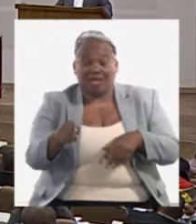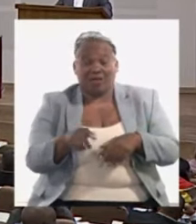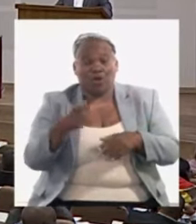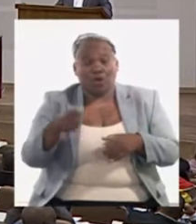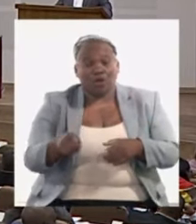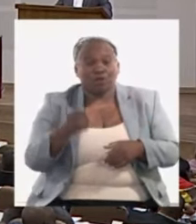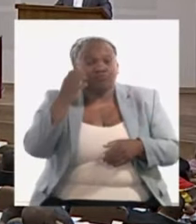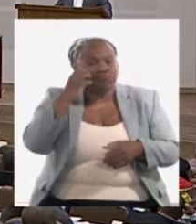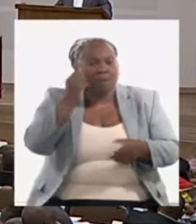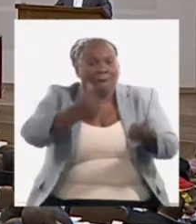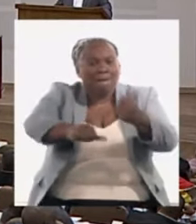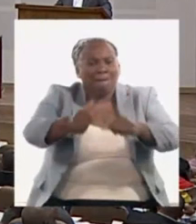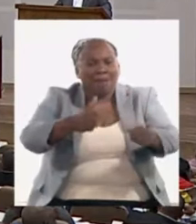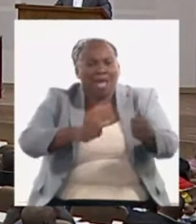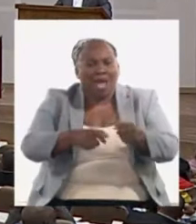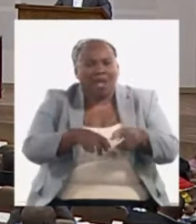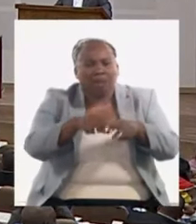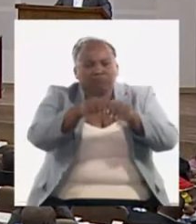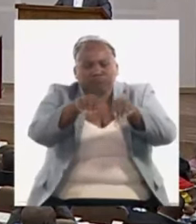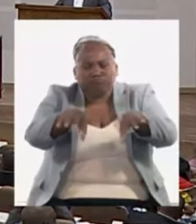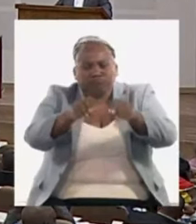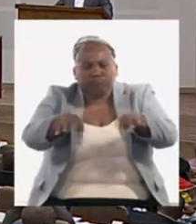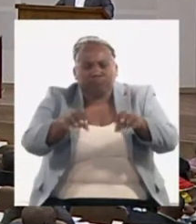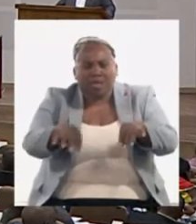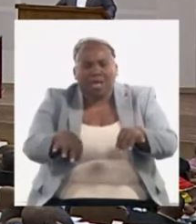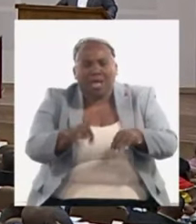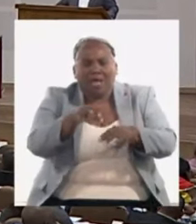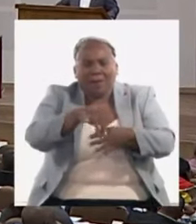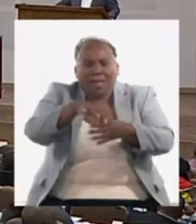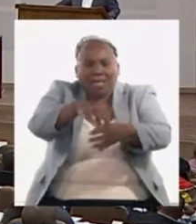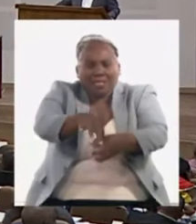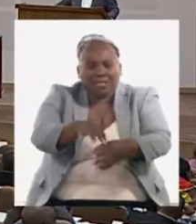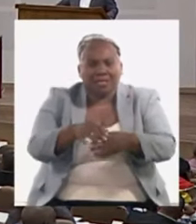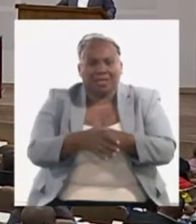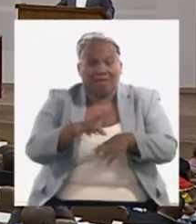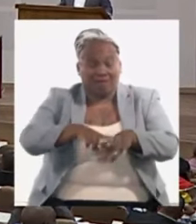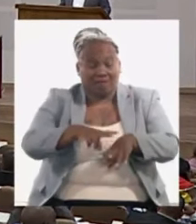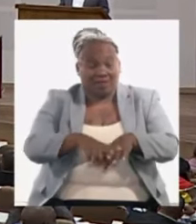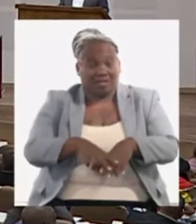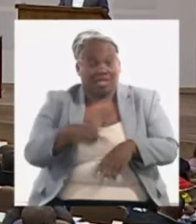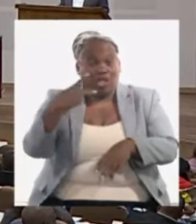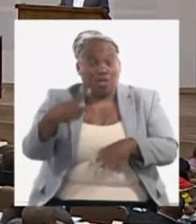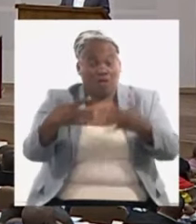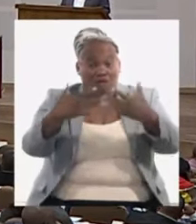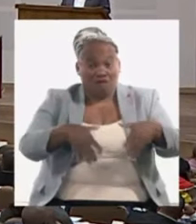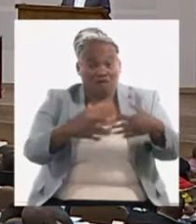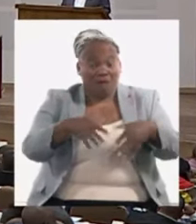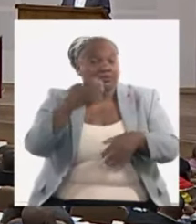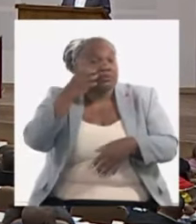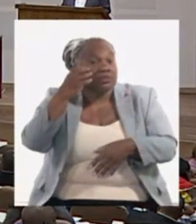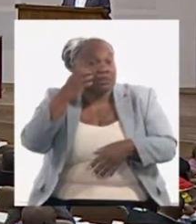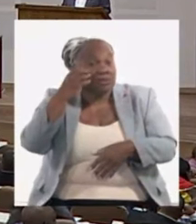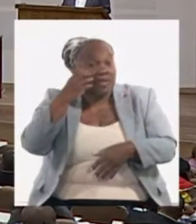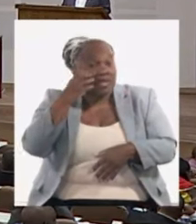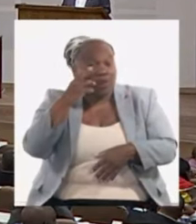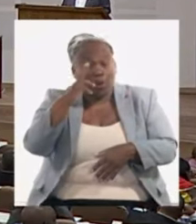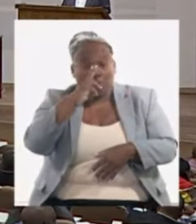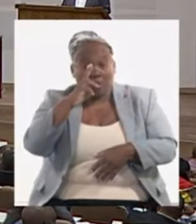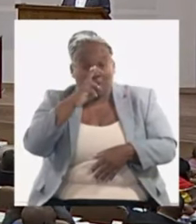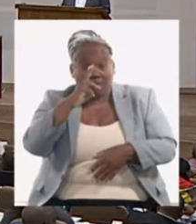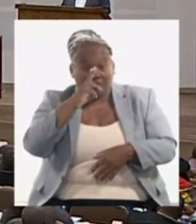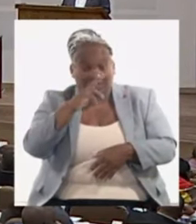refiero a eso de Villa Clara que es una herida a que tenemos ya operativa en La Habana están las dos fábricas de cemento de Nuevitas y